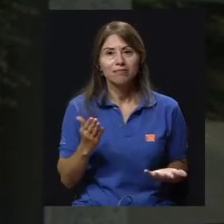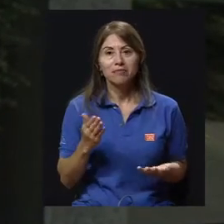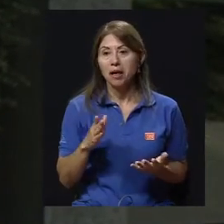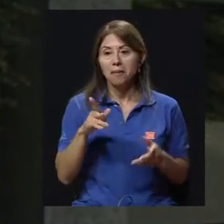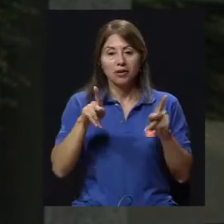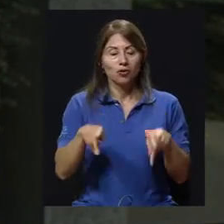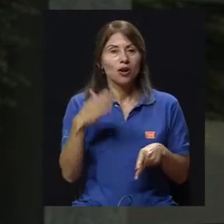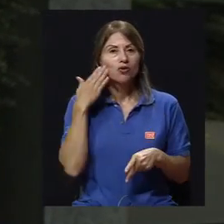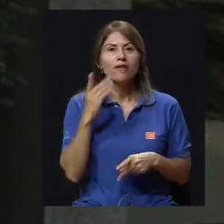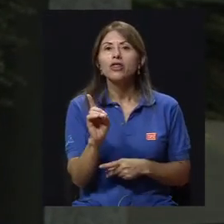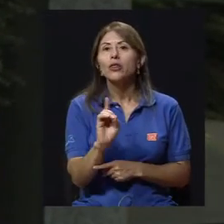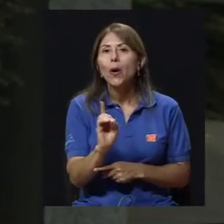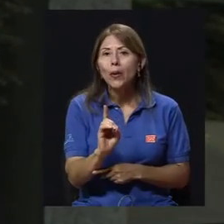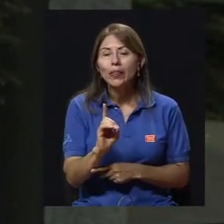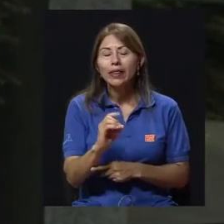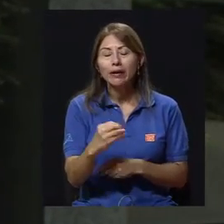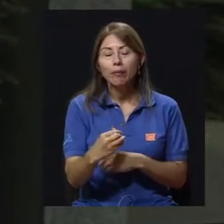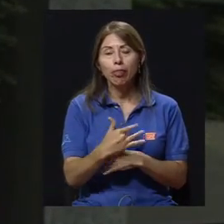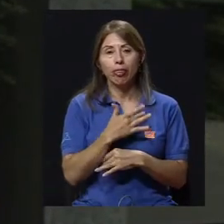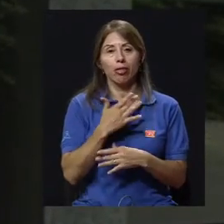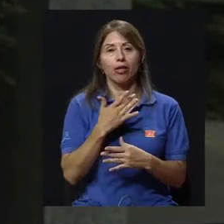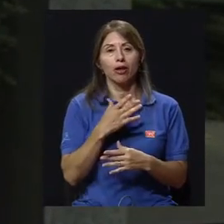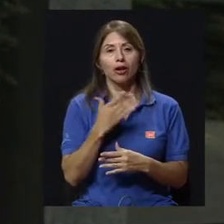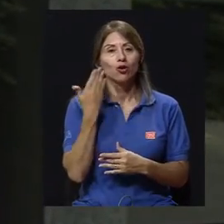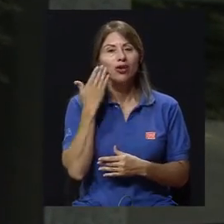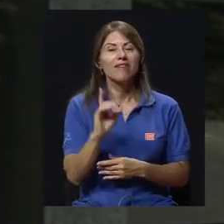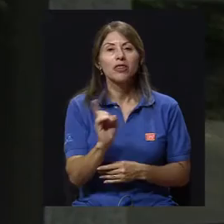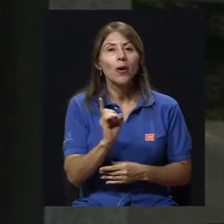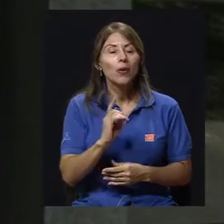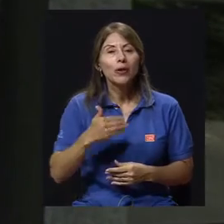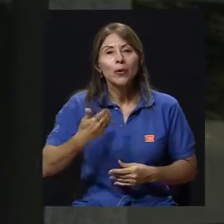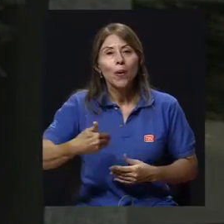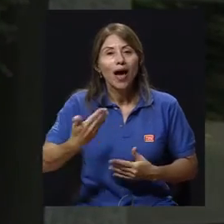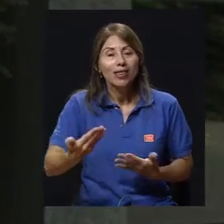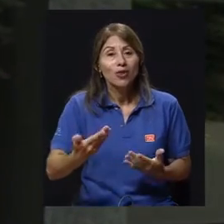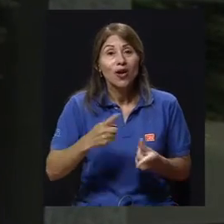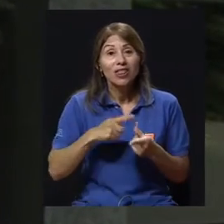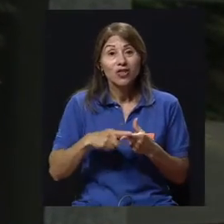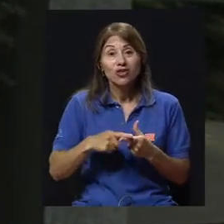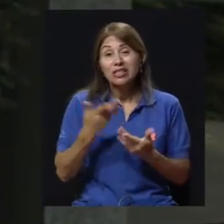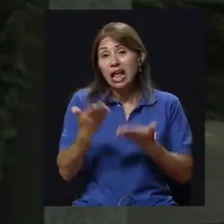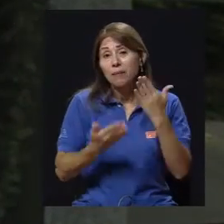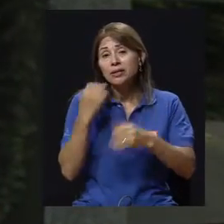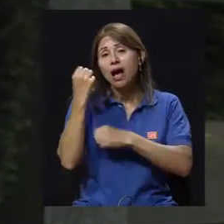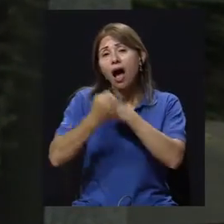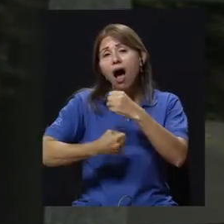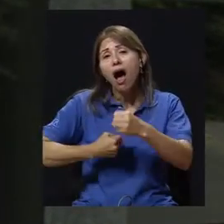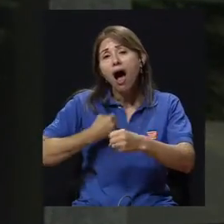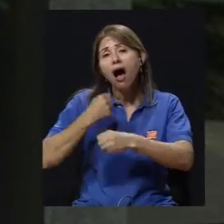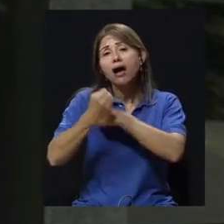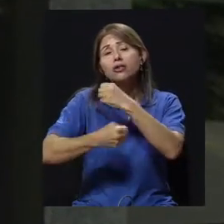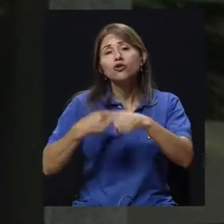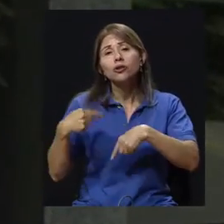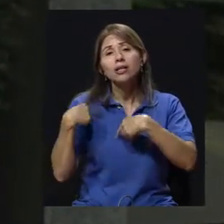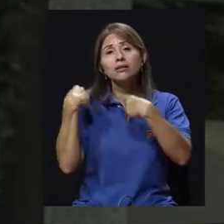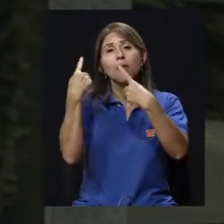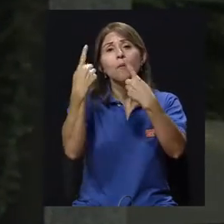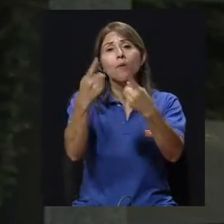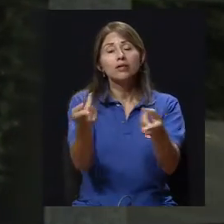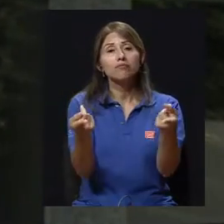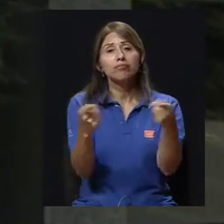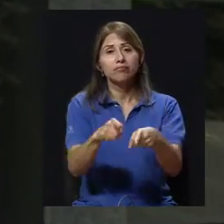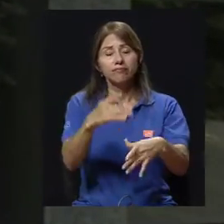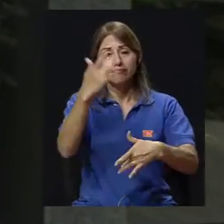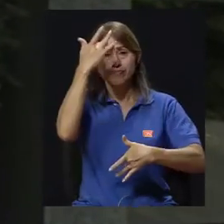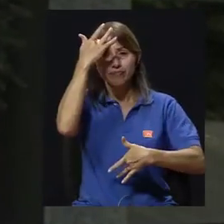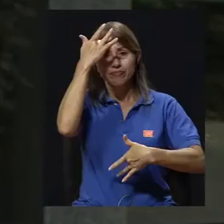contaminaste, los síntomas de la enfermedad aparecen, pueden ser años después de que te contaminaste, pero